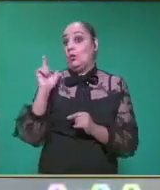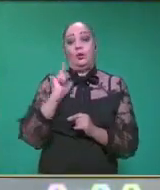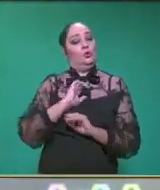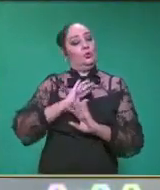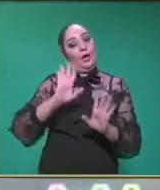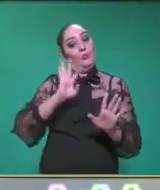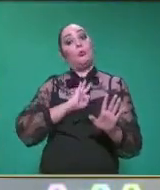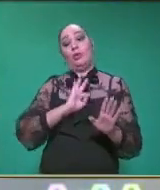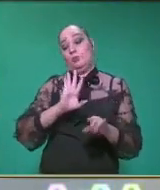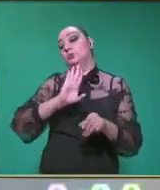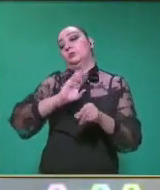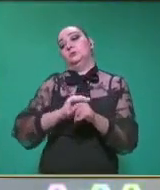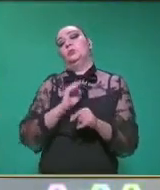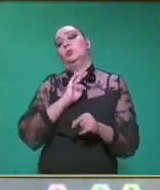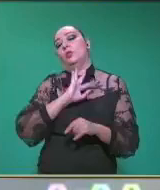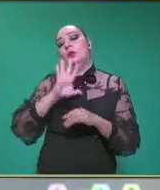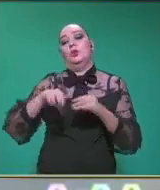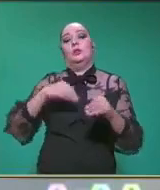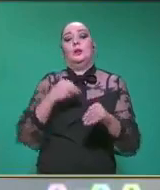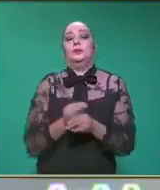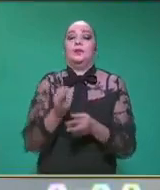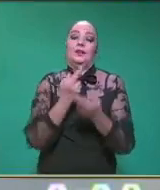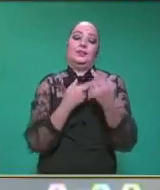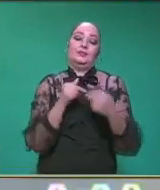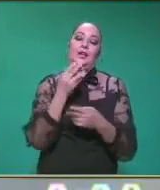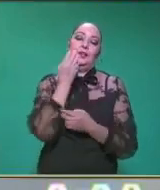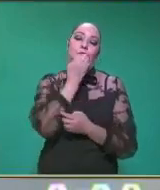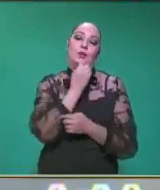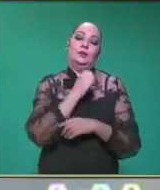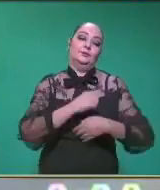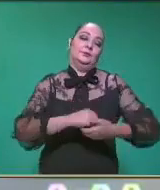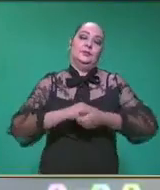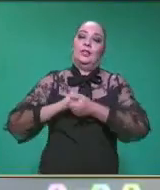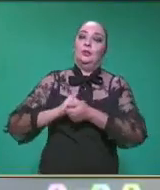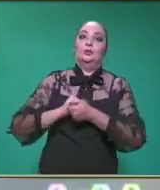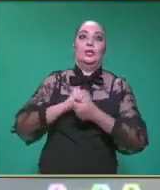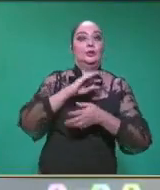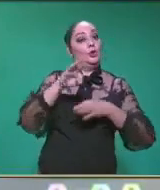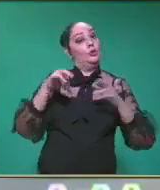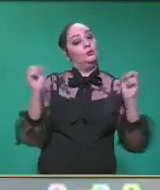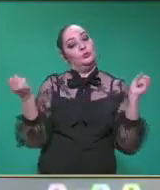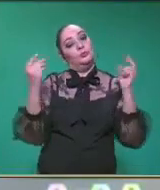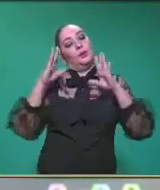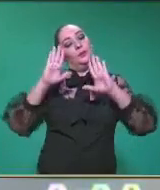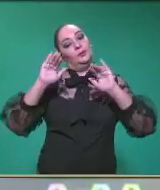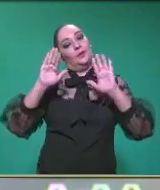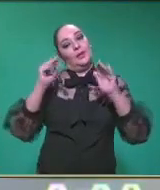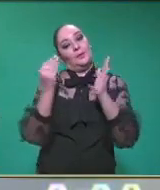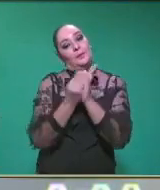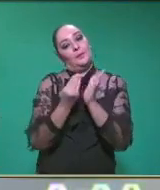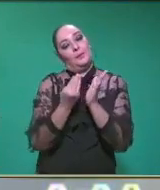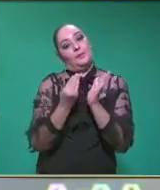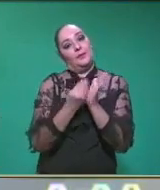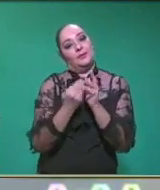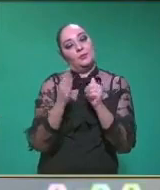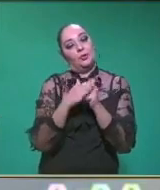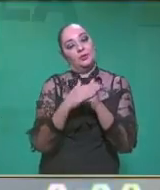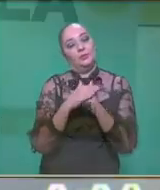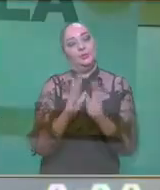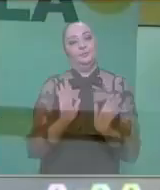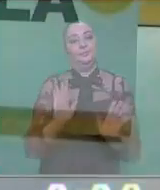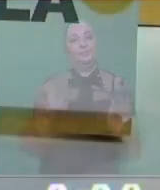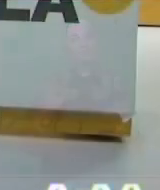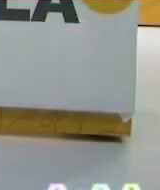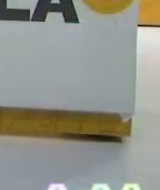autoridades, así lo indiquen, poder volver a regresar a las escuelas. Un saludo para todos. Y nos vemos en la próxima edición de Escuela TV.